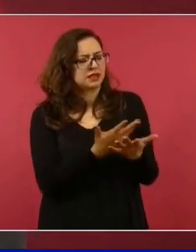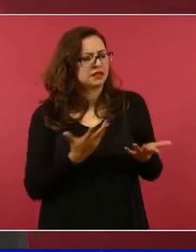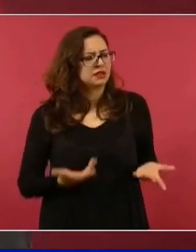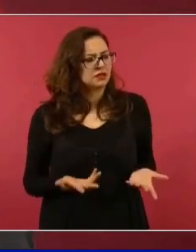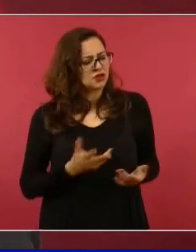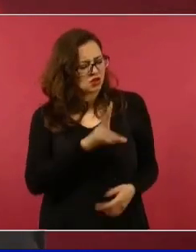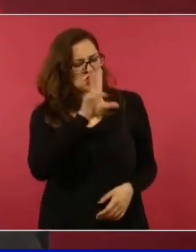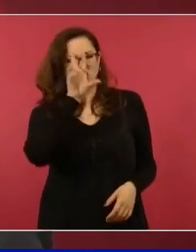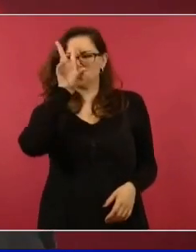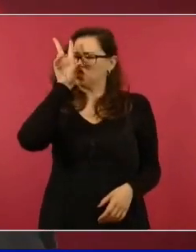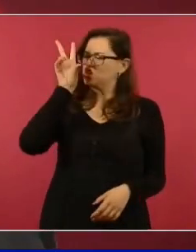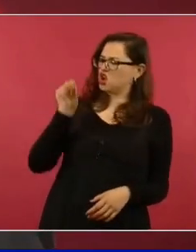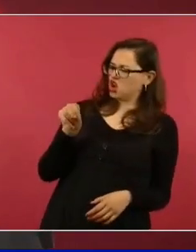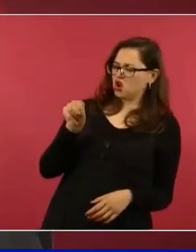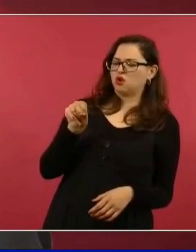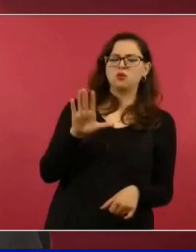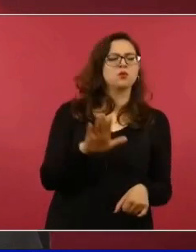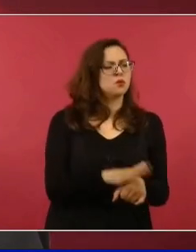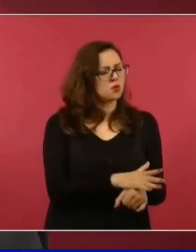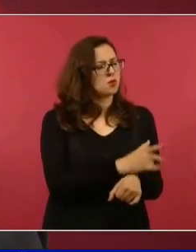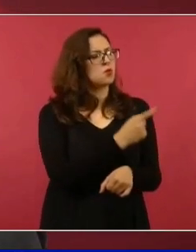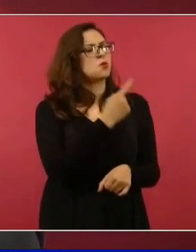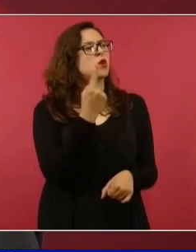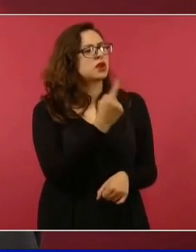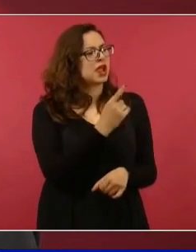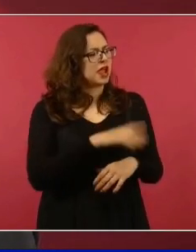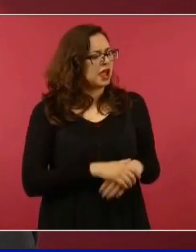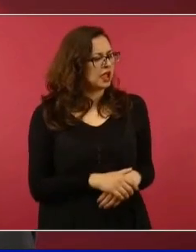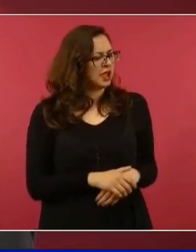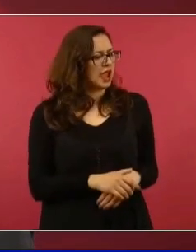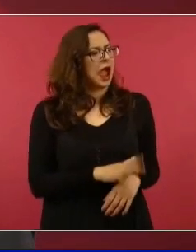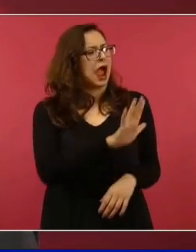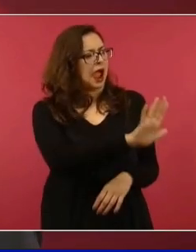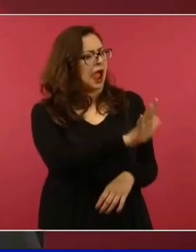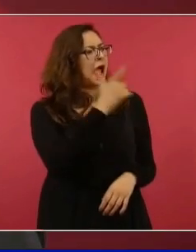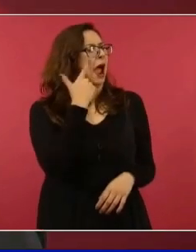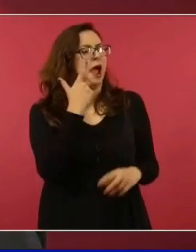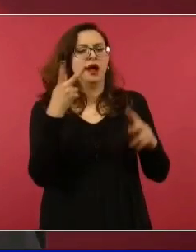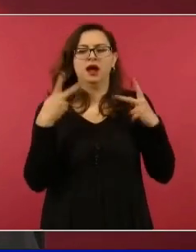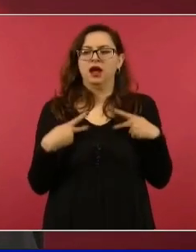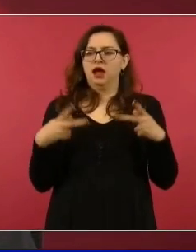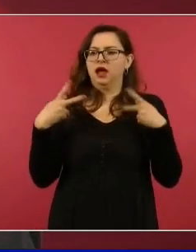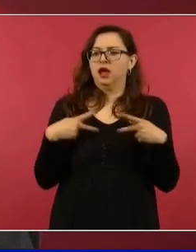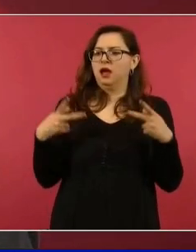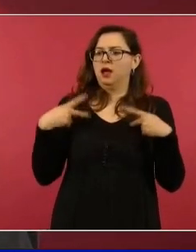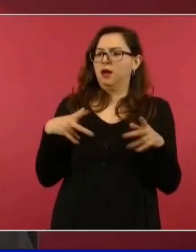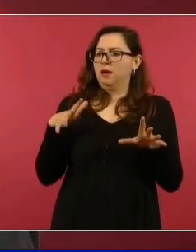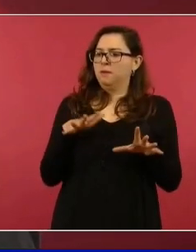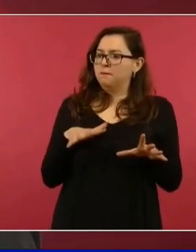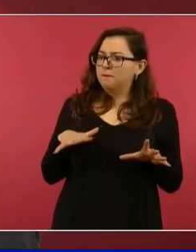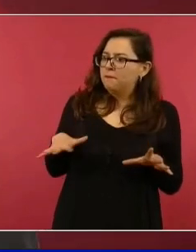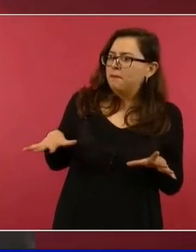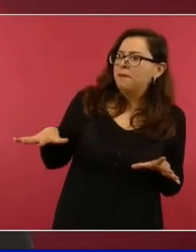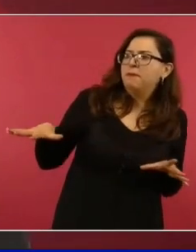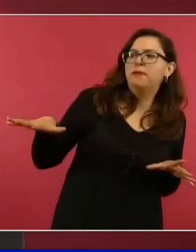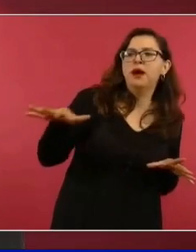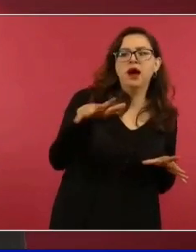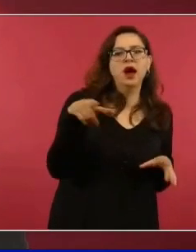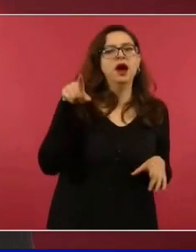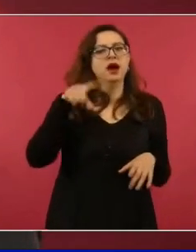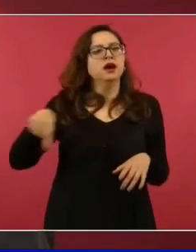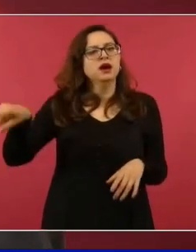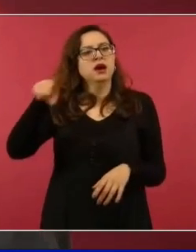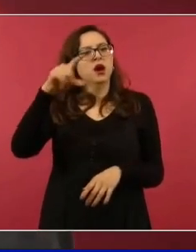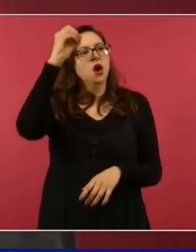recogemos los sentimientos de la gente o el pueblo